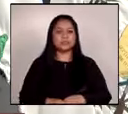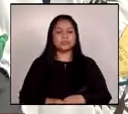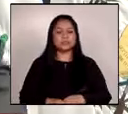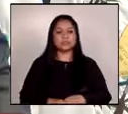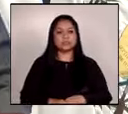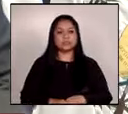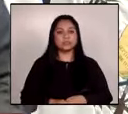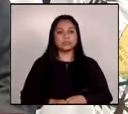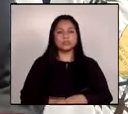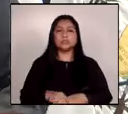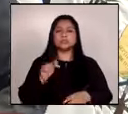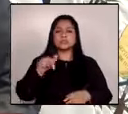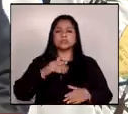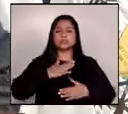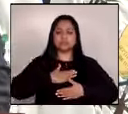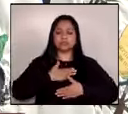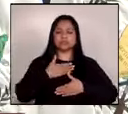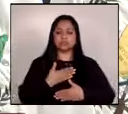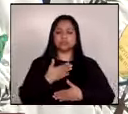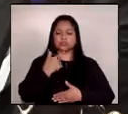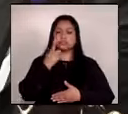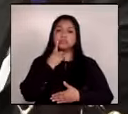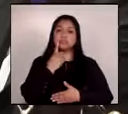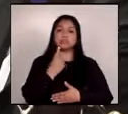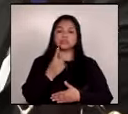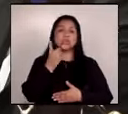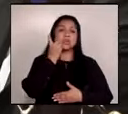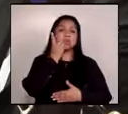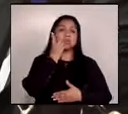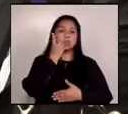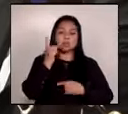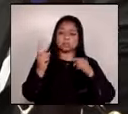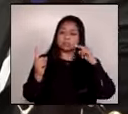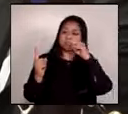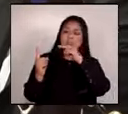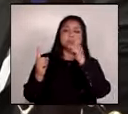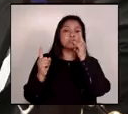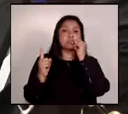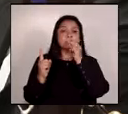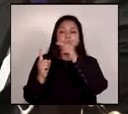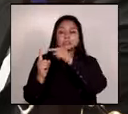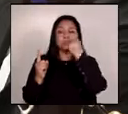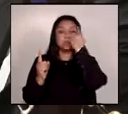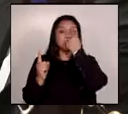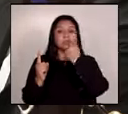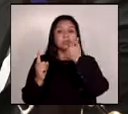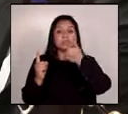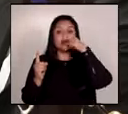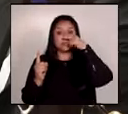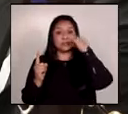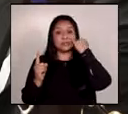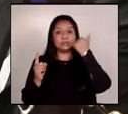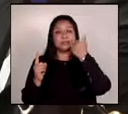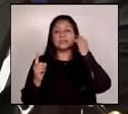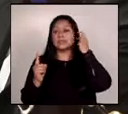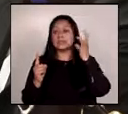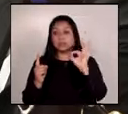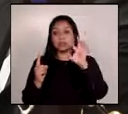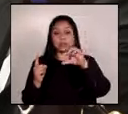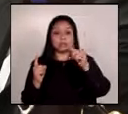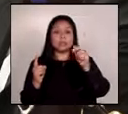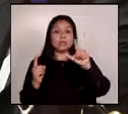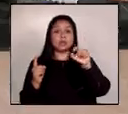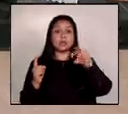He confiado la dirección de esta institución en Santiago Palomo, un